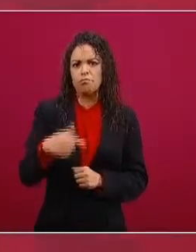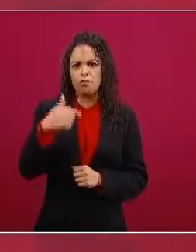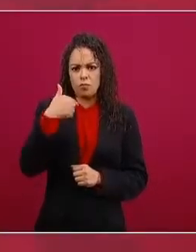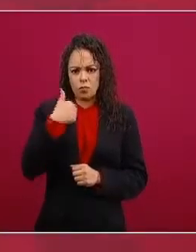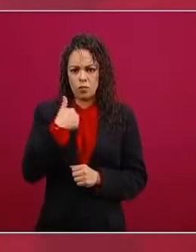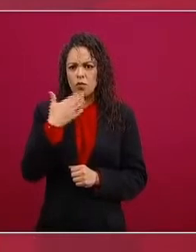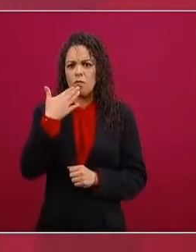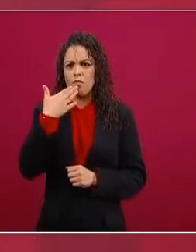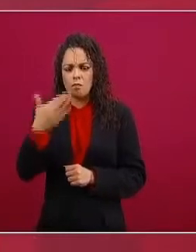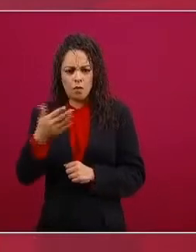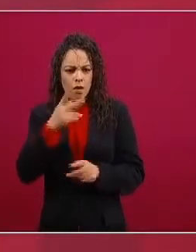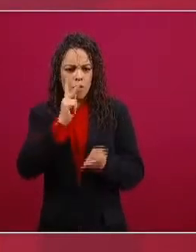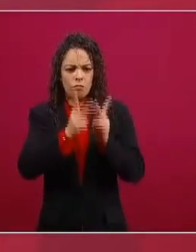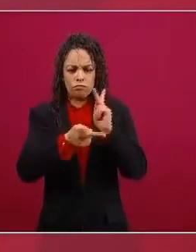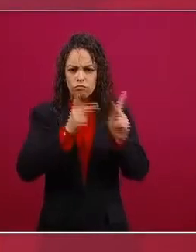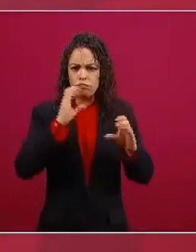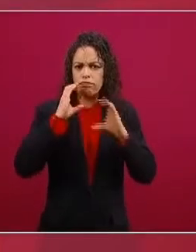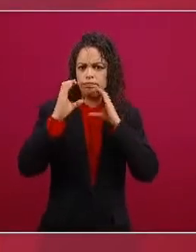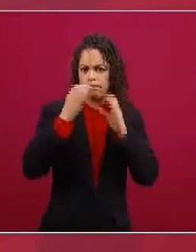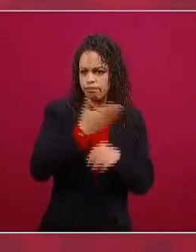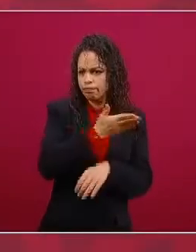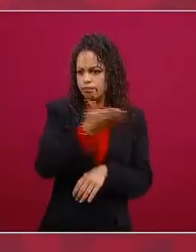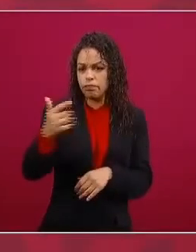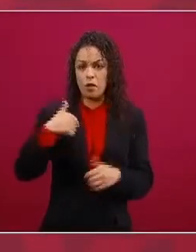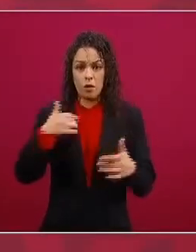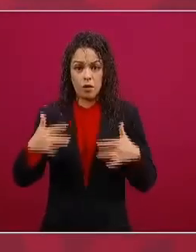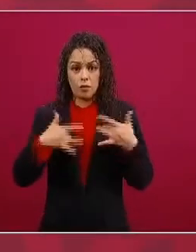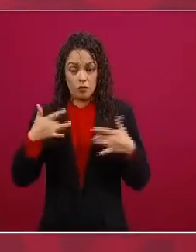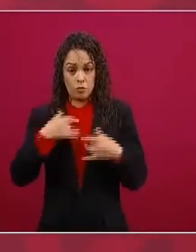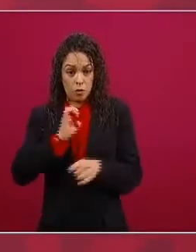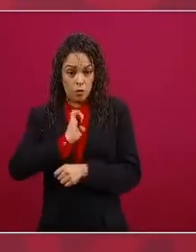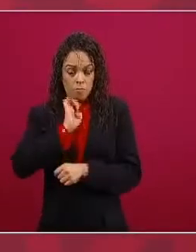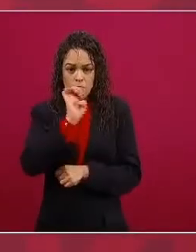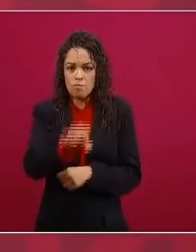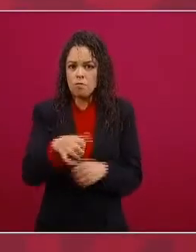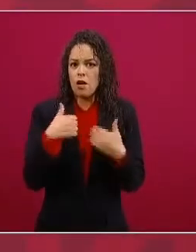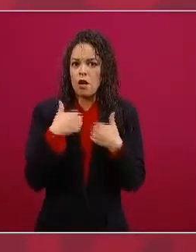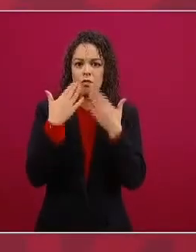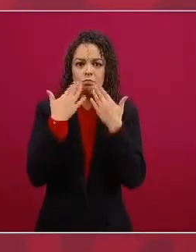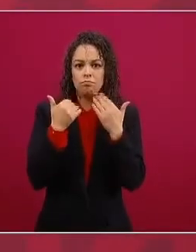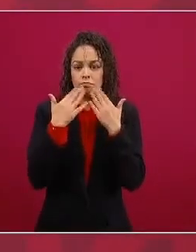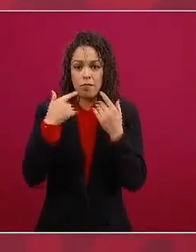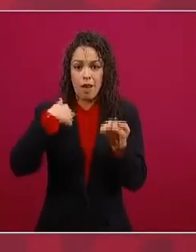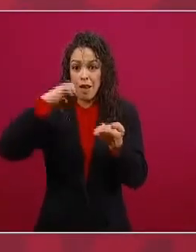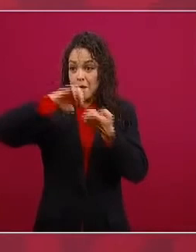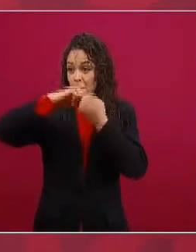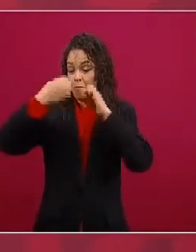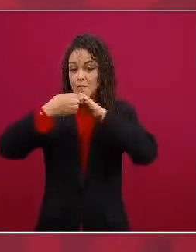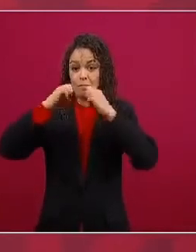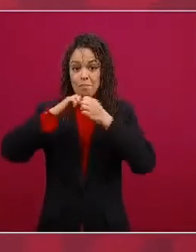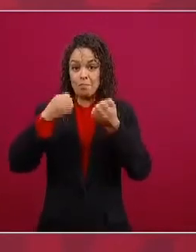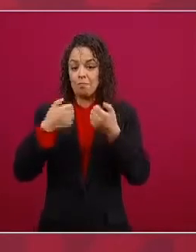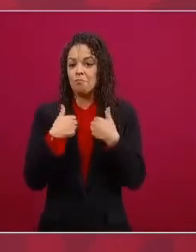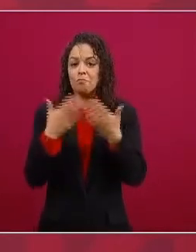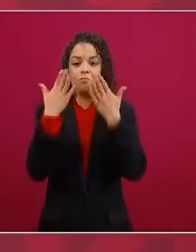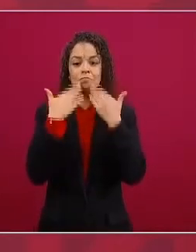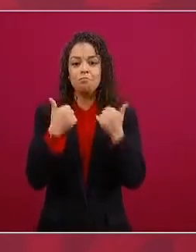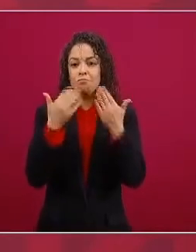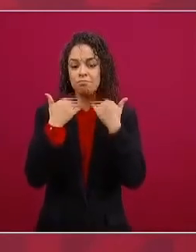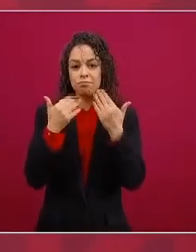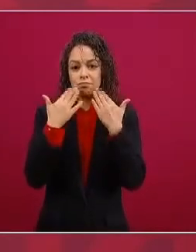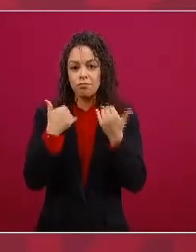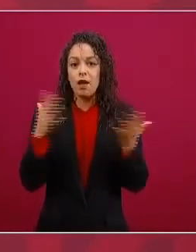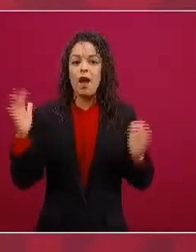odio y no tengo enemigos ni quiero tenerlos tengo adversarios y además